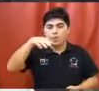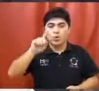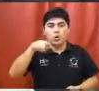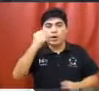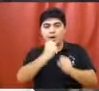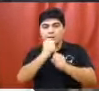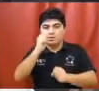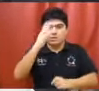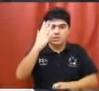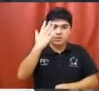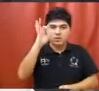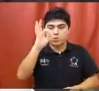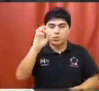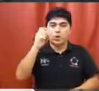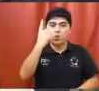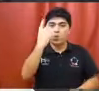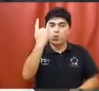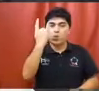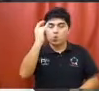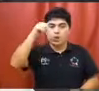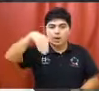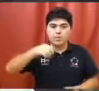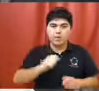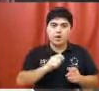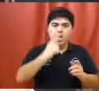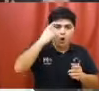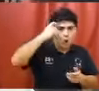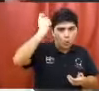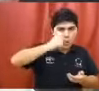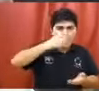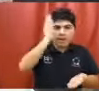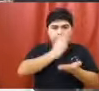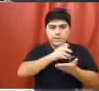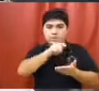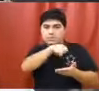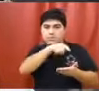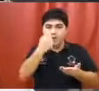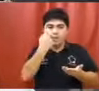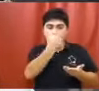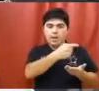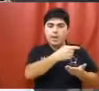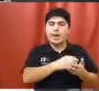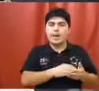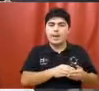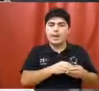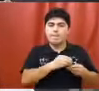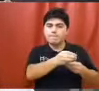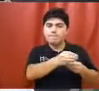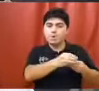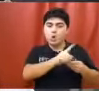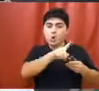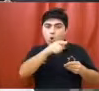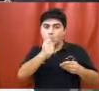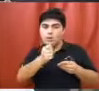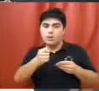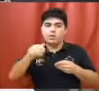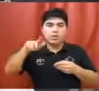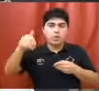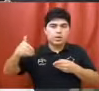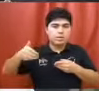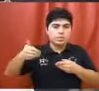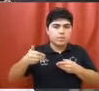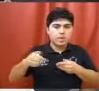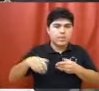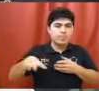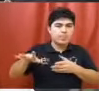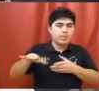UM. El juez o la jueza de faltas podrá disponer además sobre petición fundada del